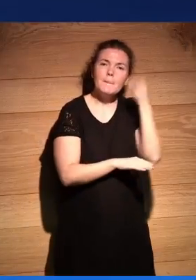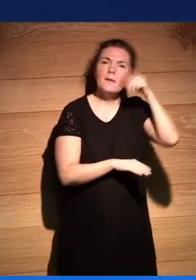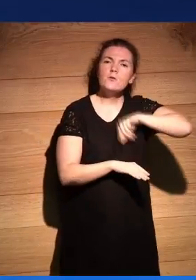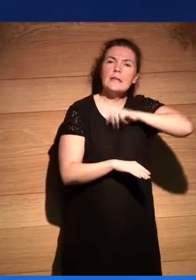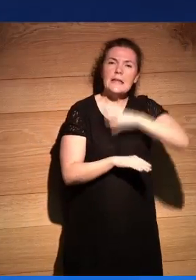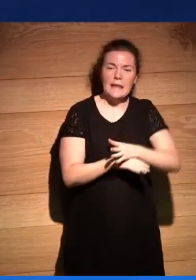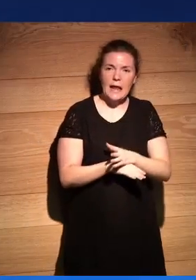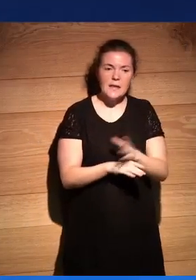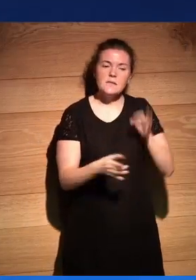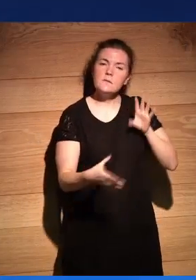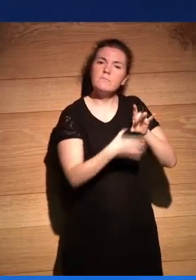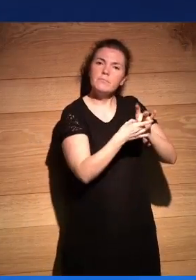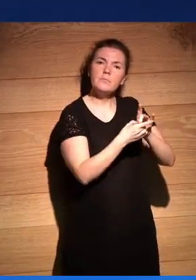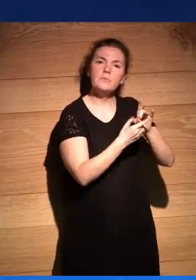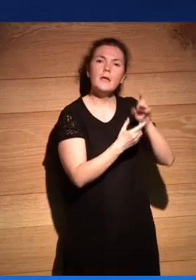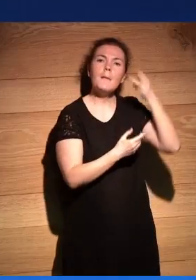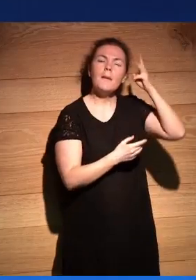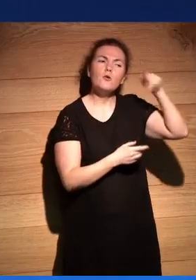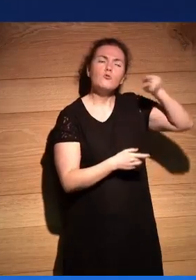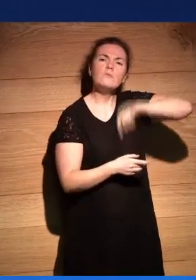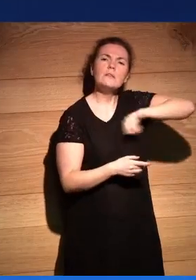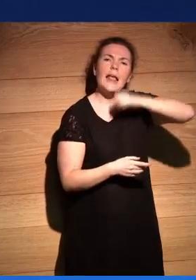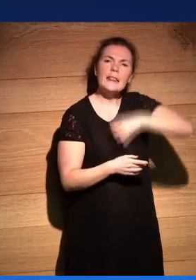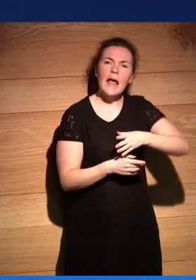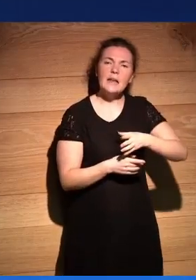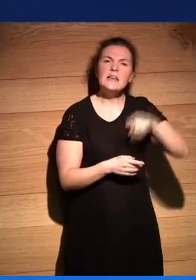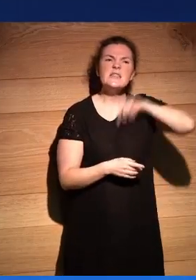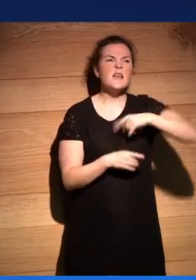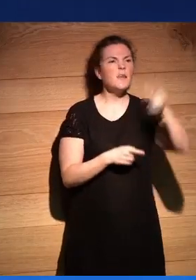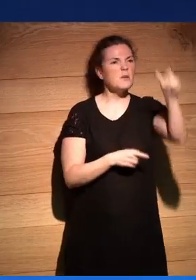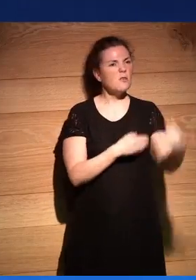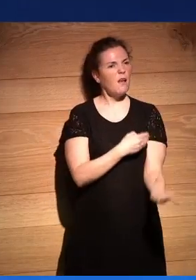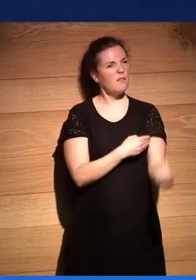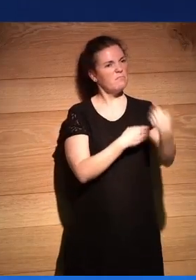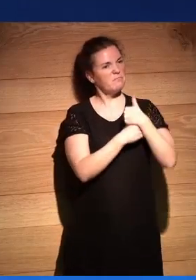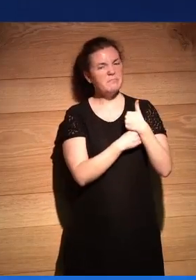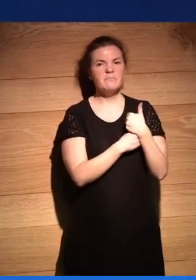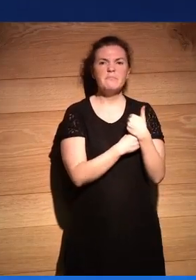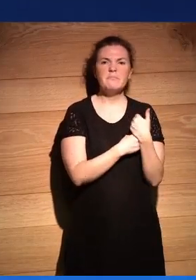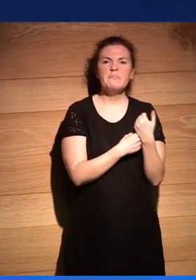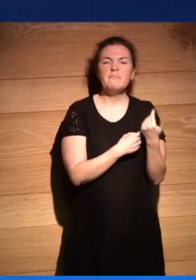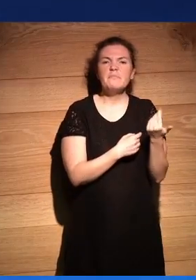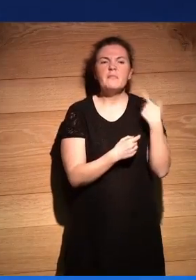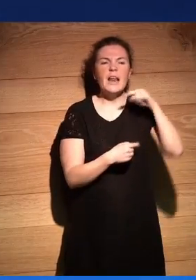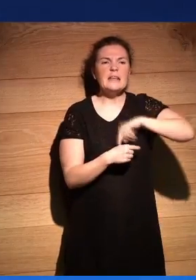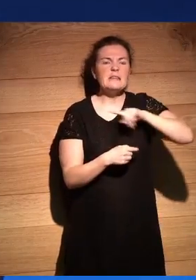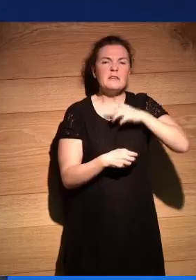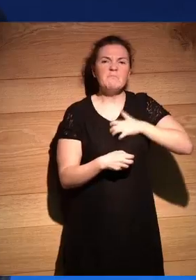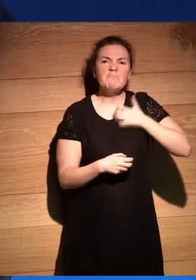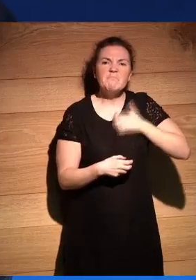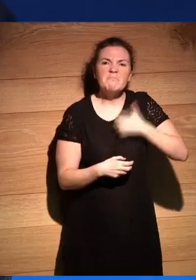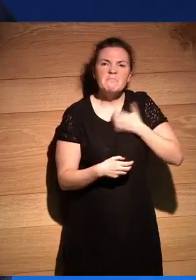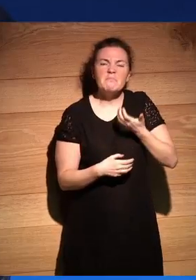de México hasta el turismo ¿es ustedes como lo viven? ¿es una especie de alien que se les mete por la boca y lo tienen en el pecho y sale?